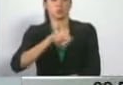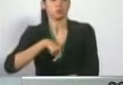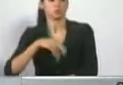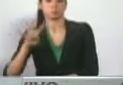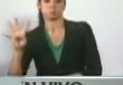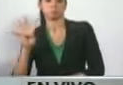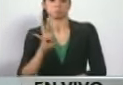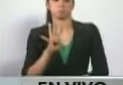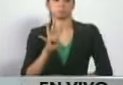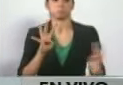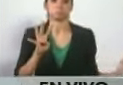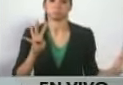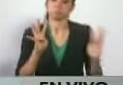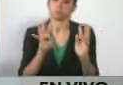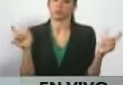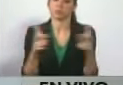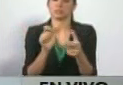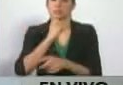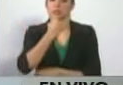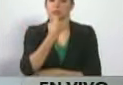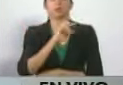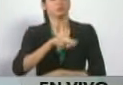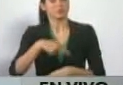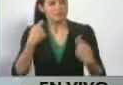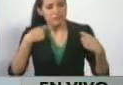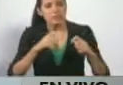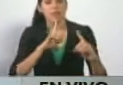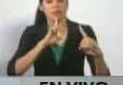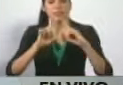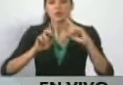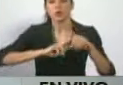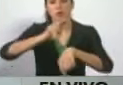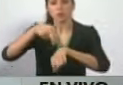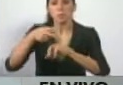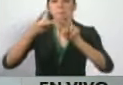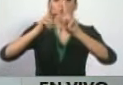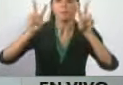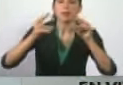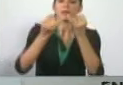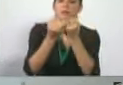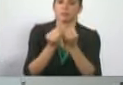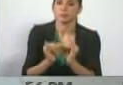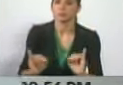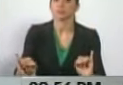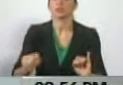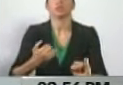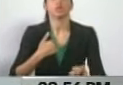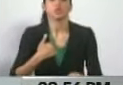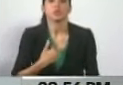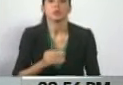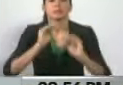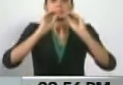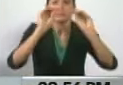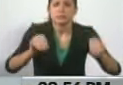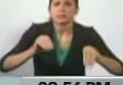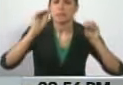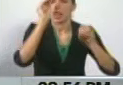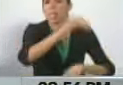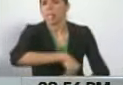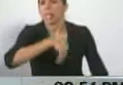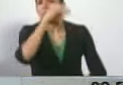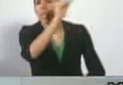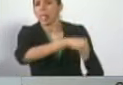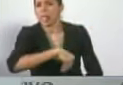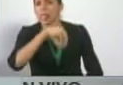el esfuerzo de la convocatoria al diálogo nacional por la paz y la soberanía que yo hice desde el mes de mayo y que